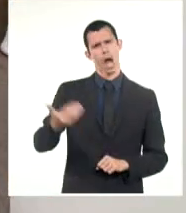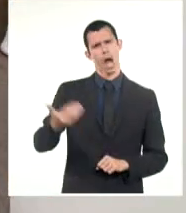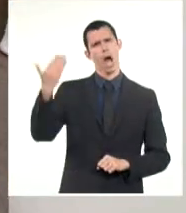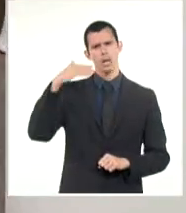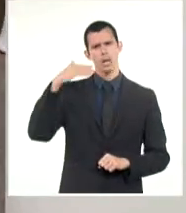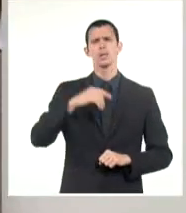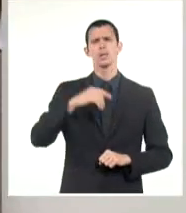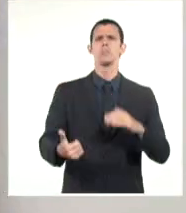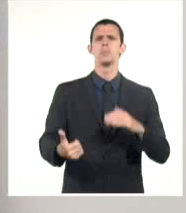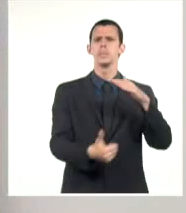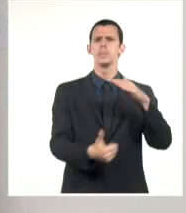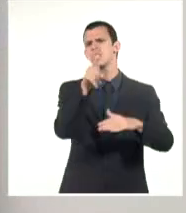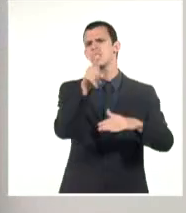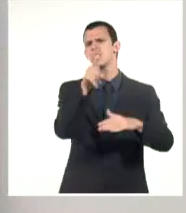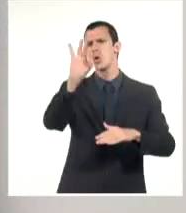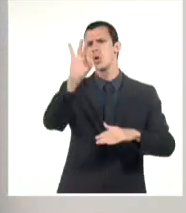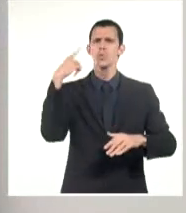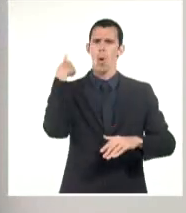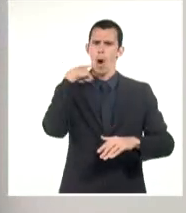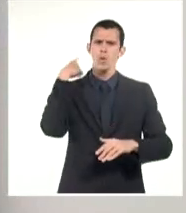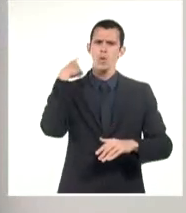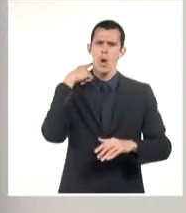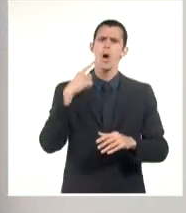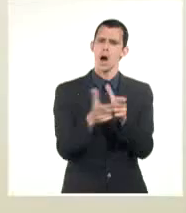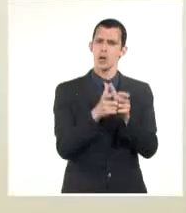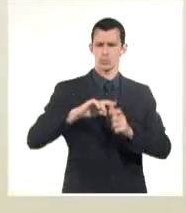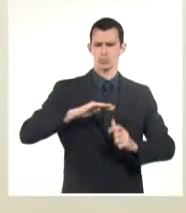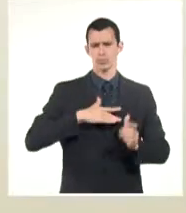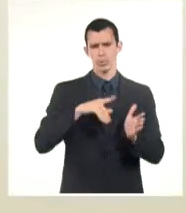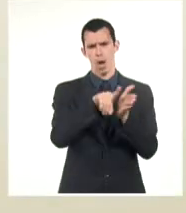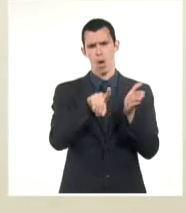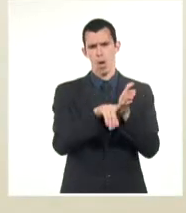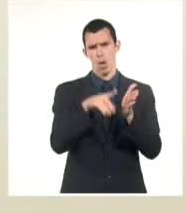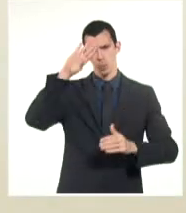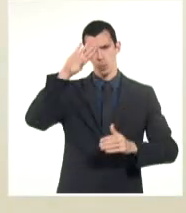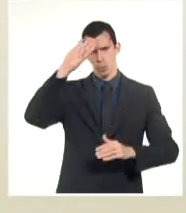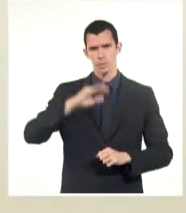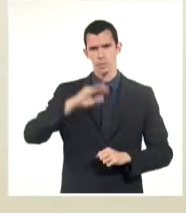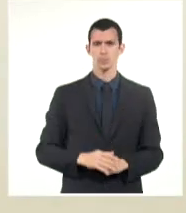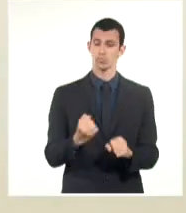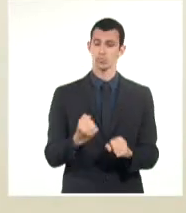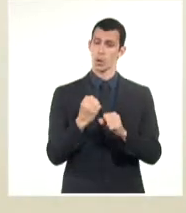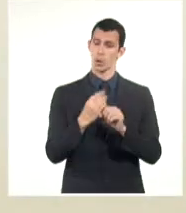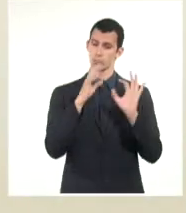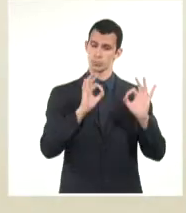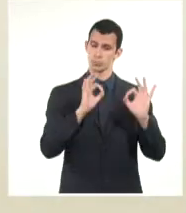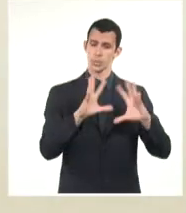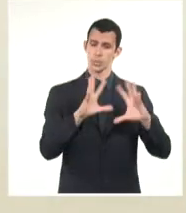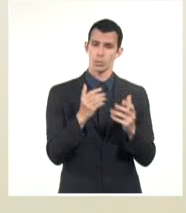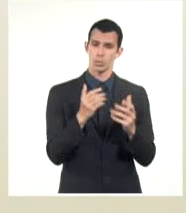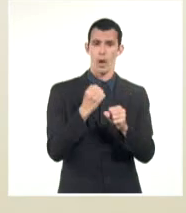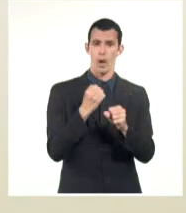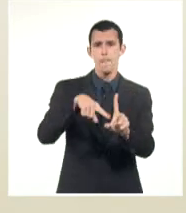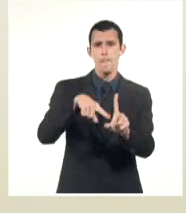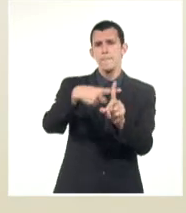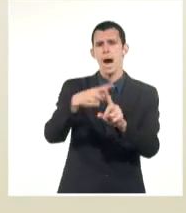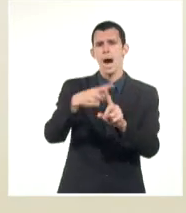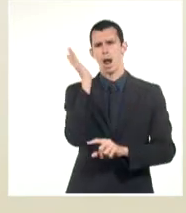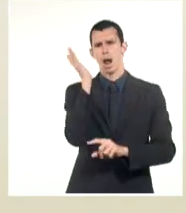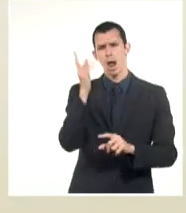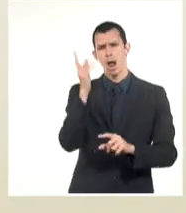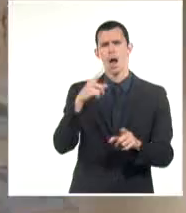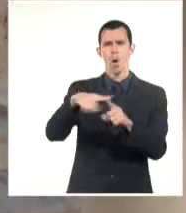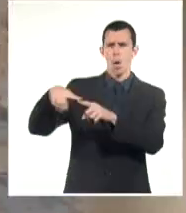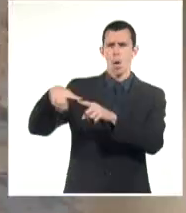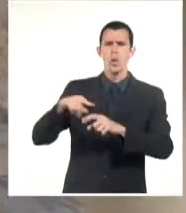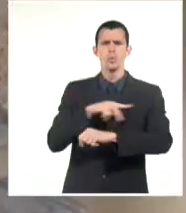por 18 años con una excelente labor al frente de la organización. Además, impartió conferencias en universidades de más